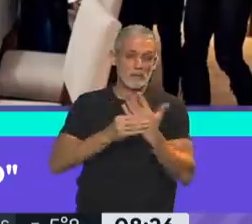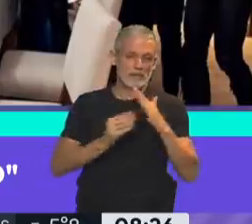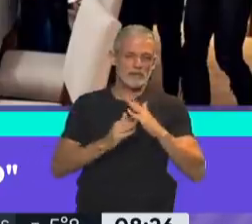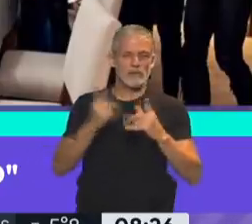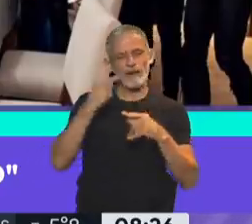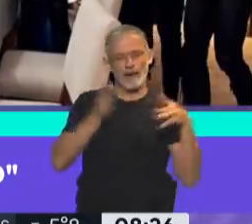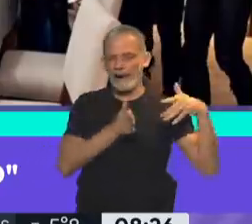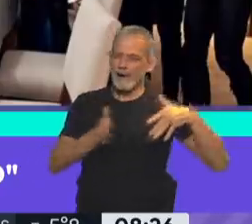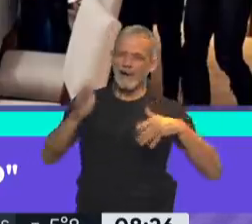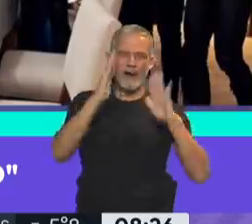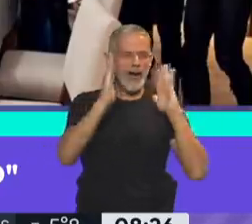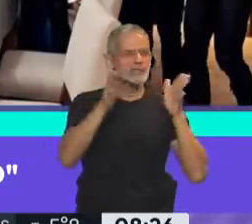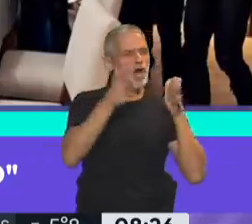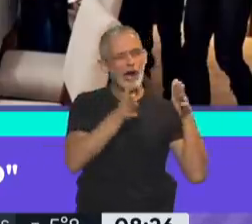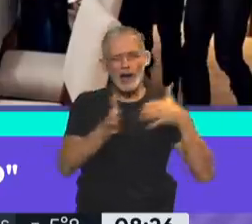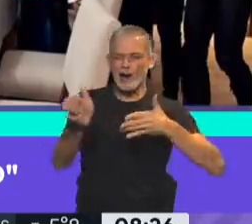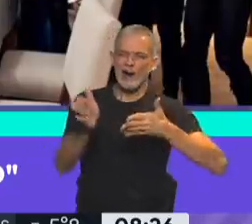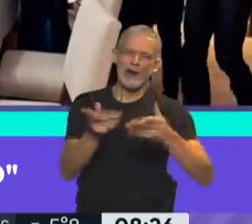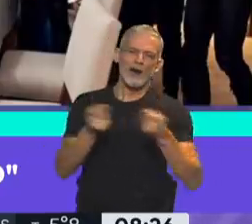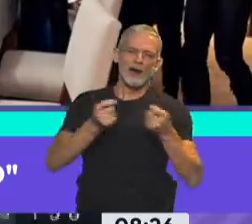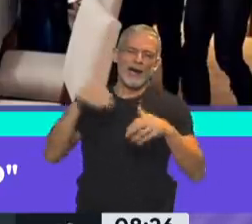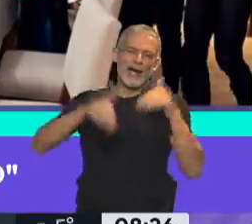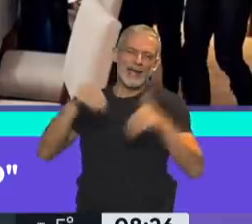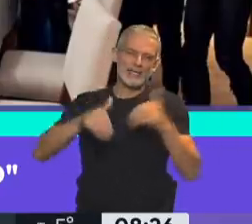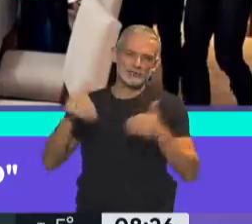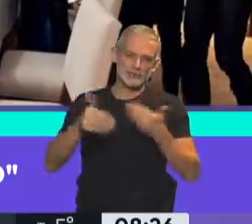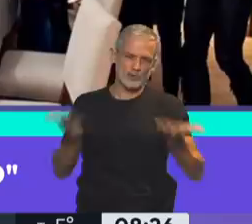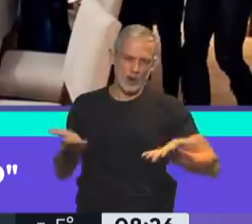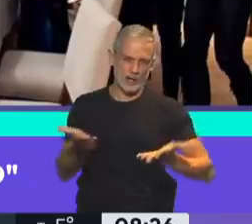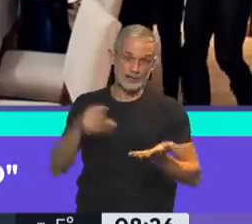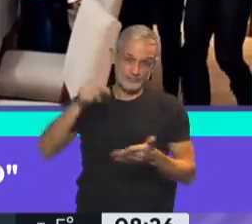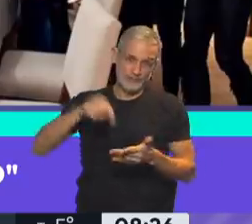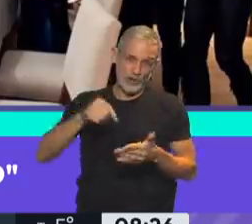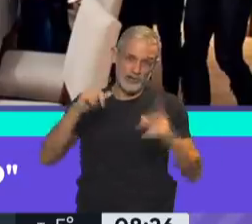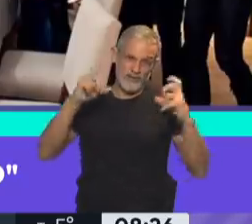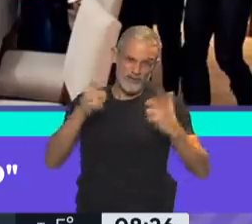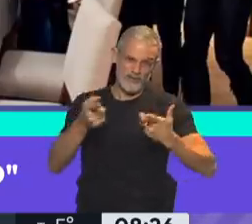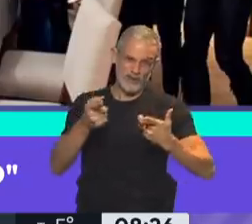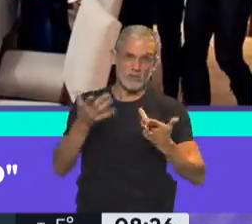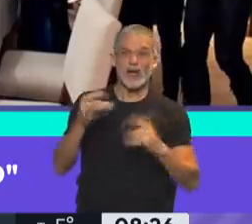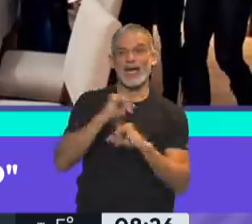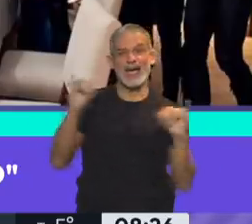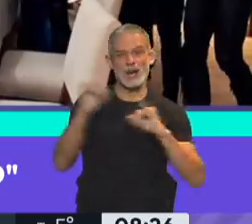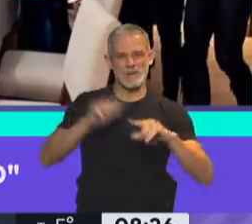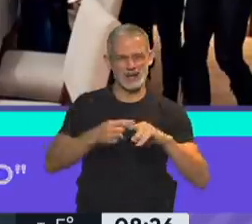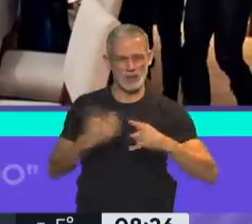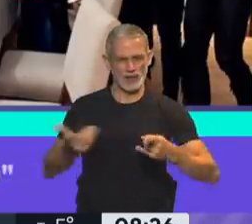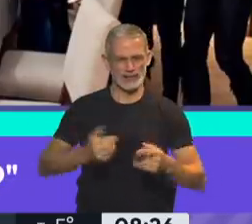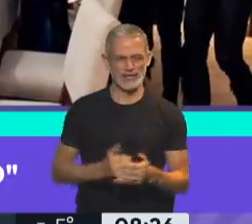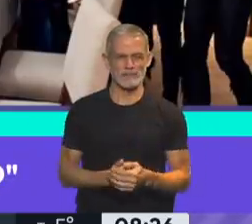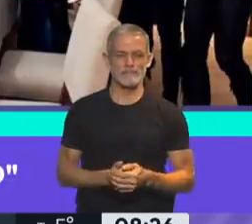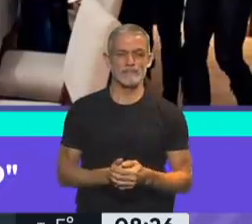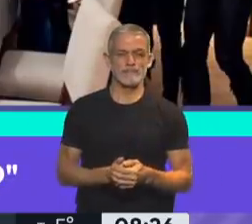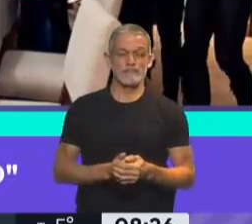desviar la oposición, la tensión y especular electoralmente con esto, porque aparece en medio de la campaña, dijo el jefe de gabinete. No